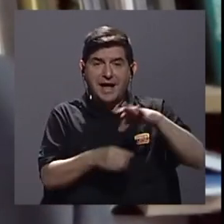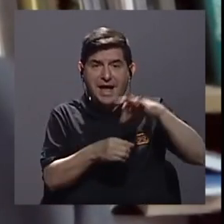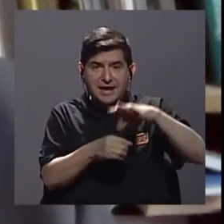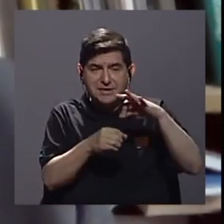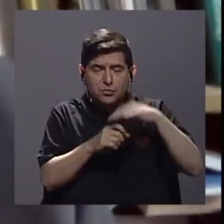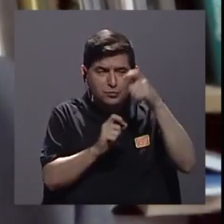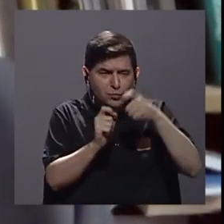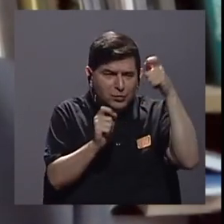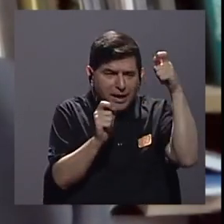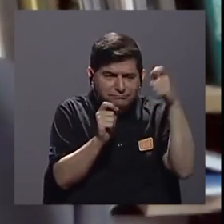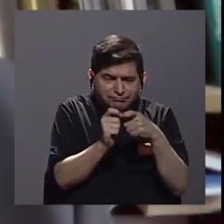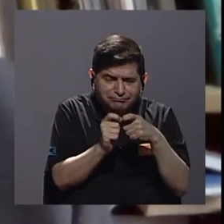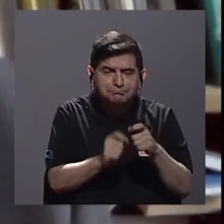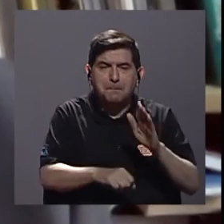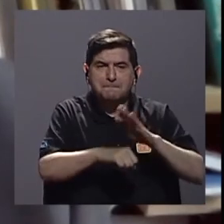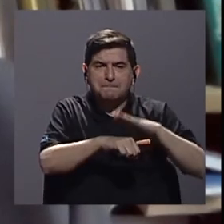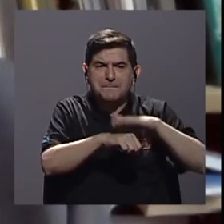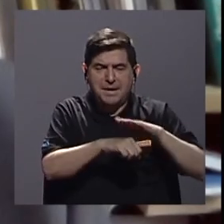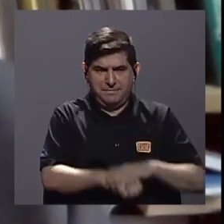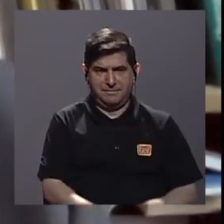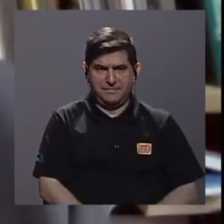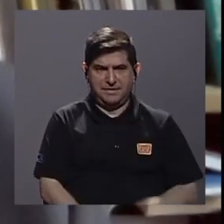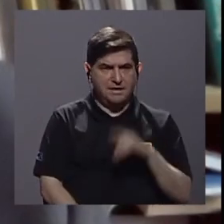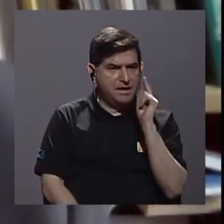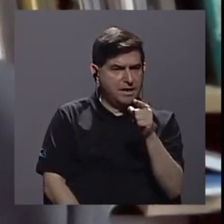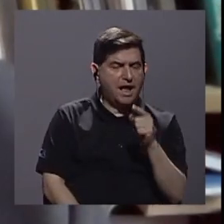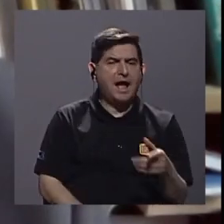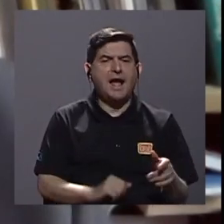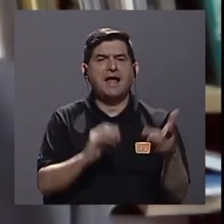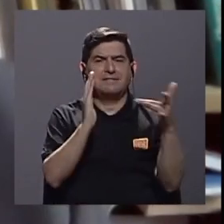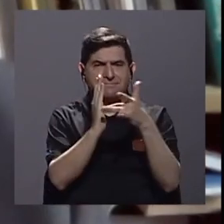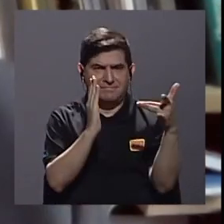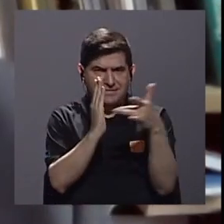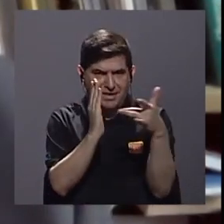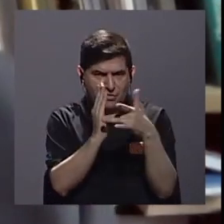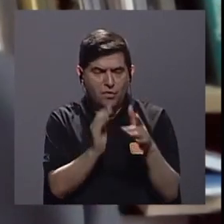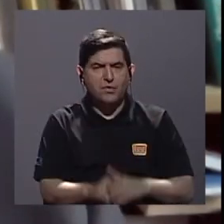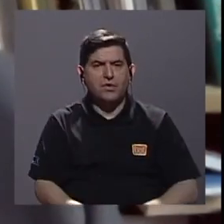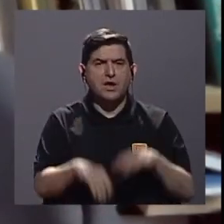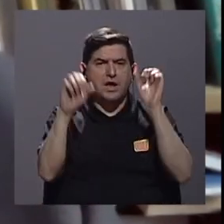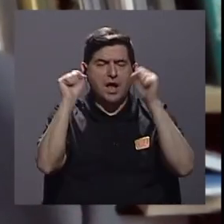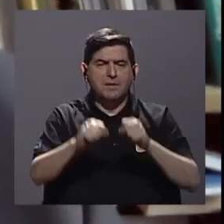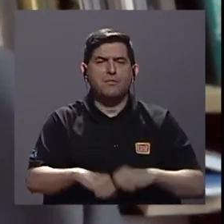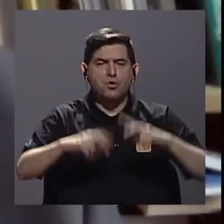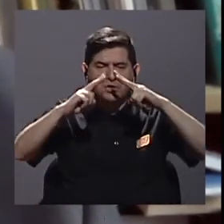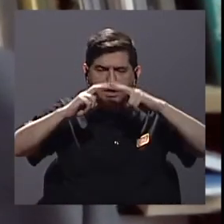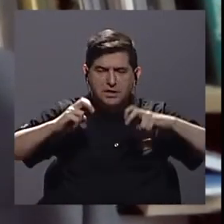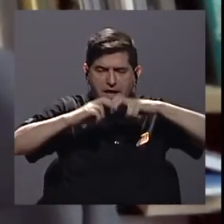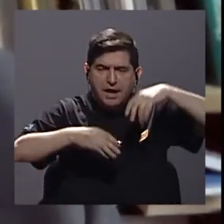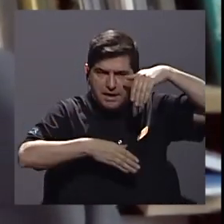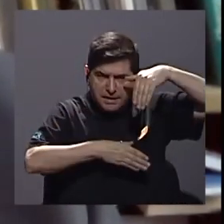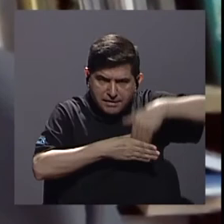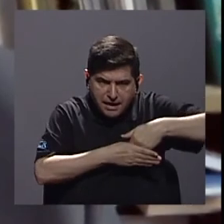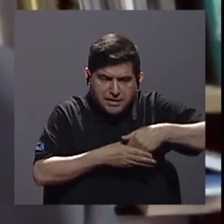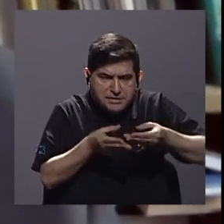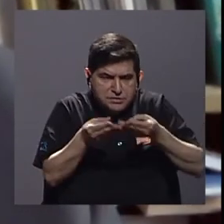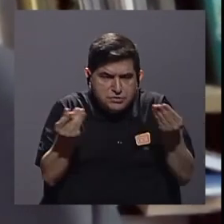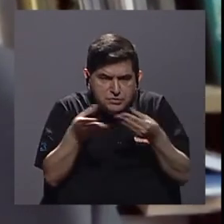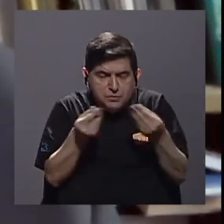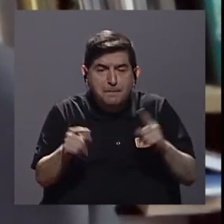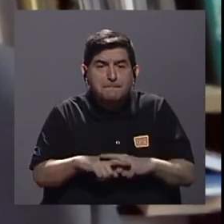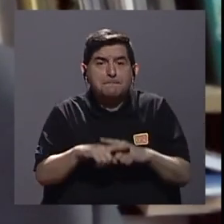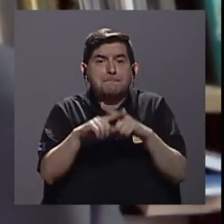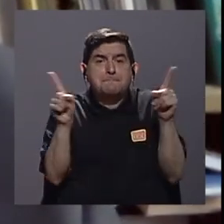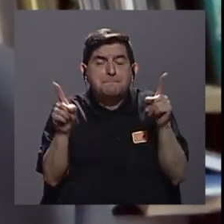de precisión que permite con ciertas tecnologías llevar una auditoría de la producción pero